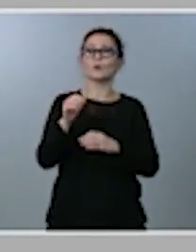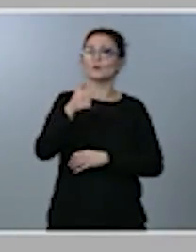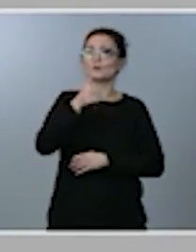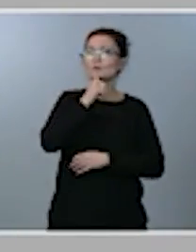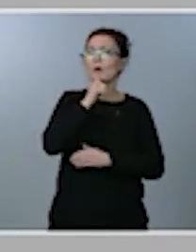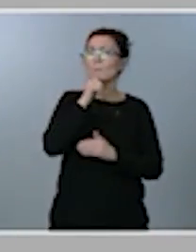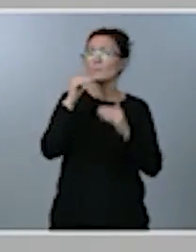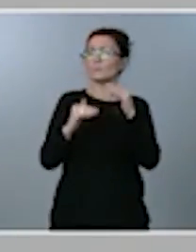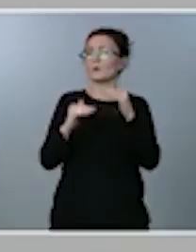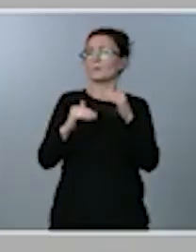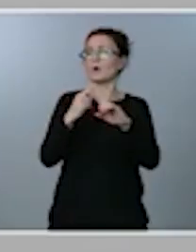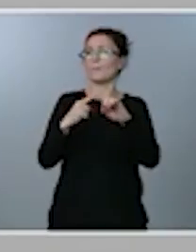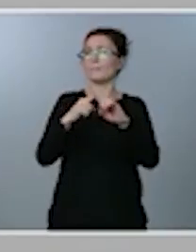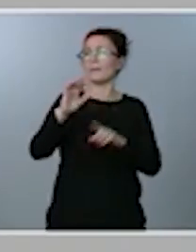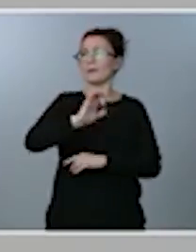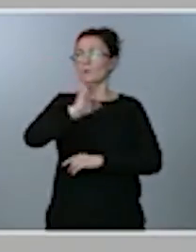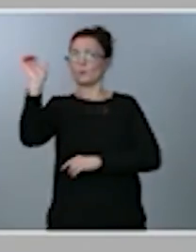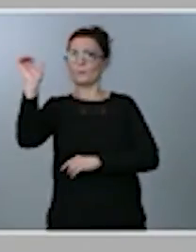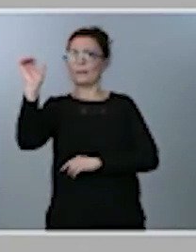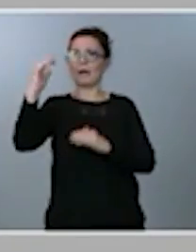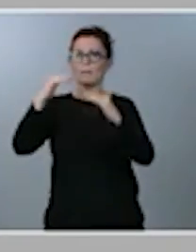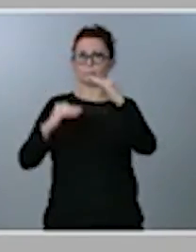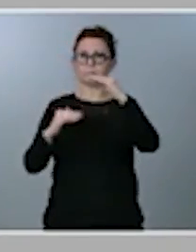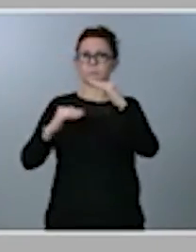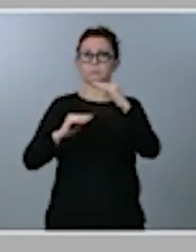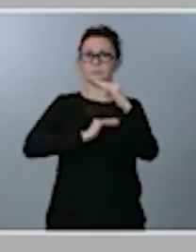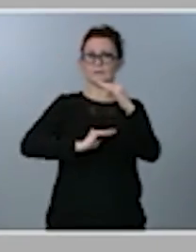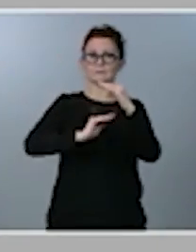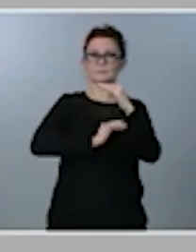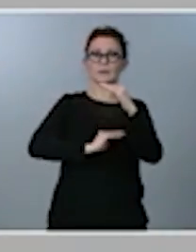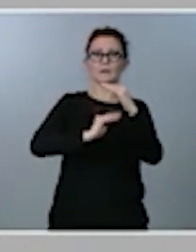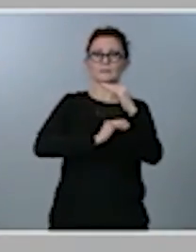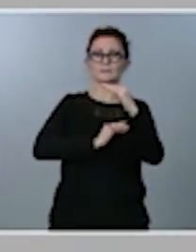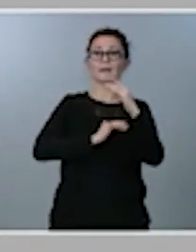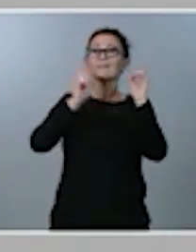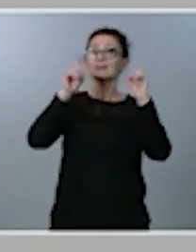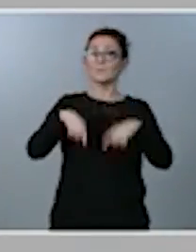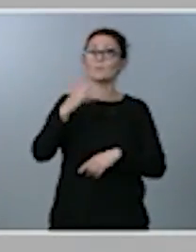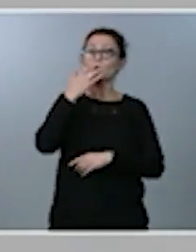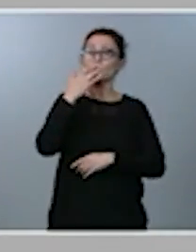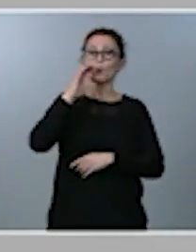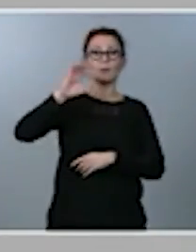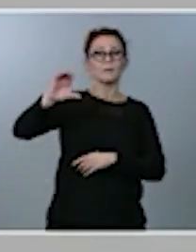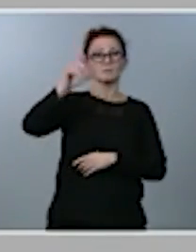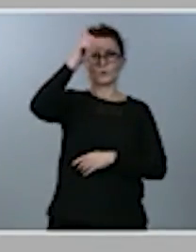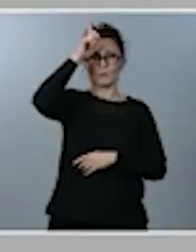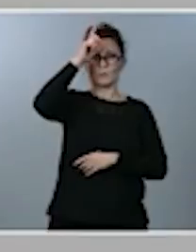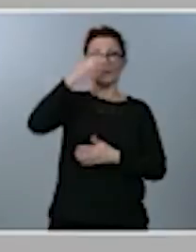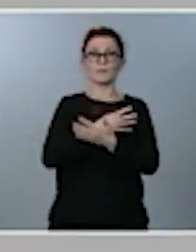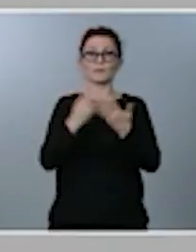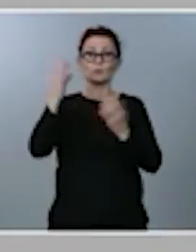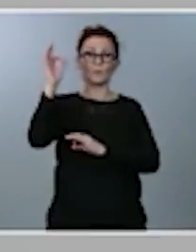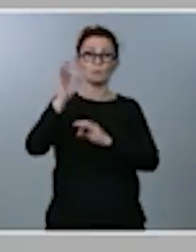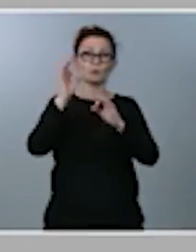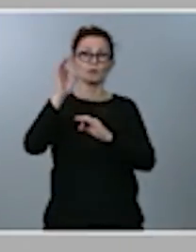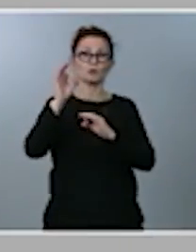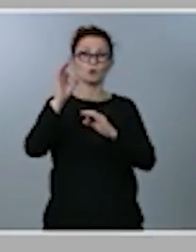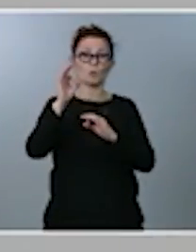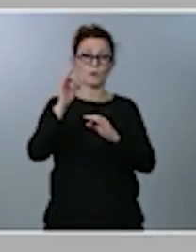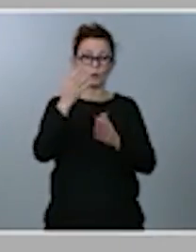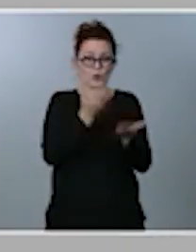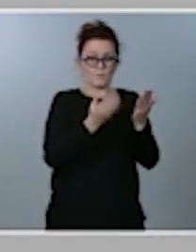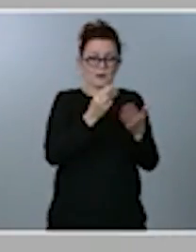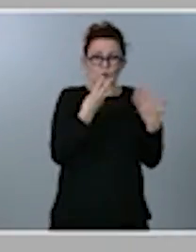media europea y sensiblemente por debajo de países como Alemania, 19% frente al 8% en el que se situaría